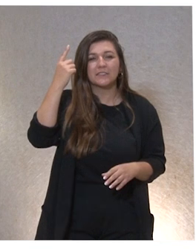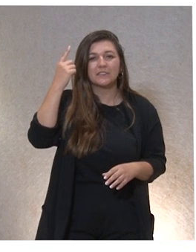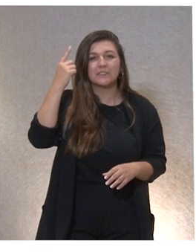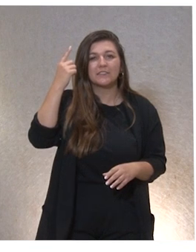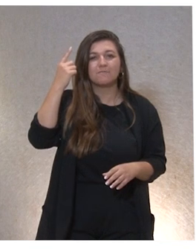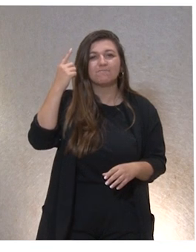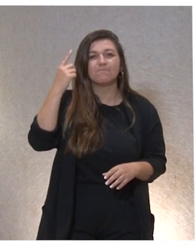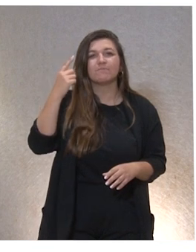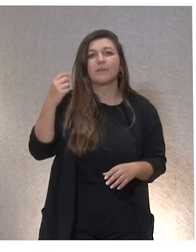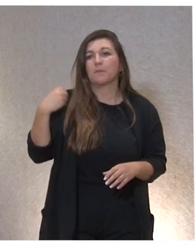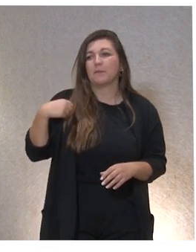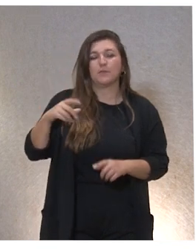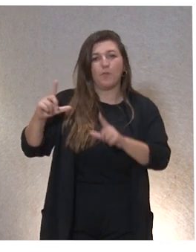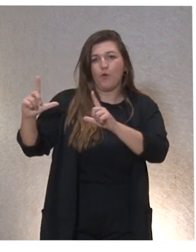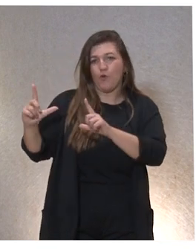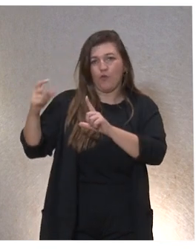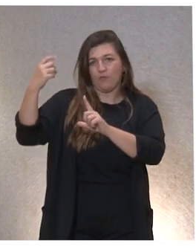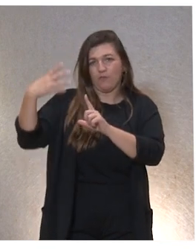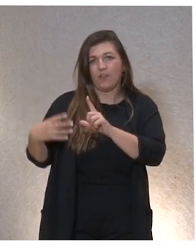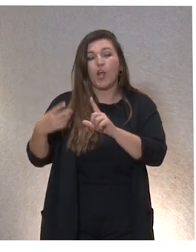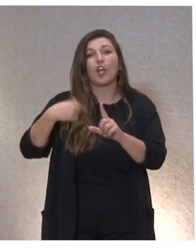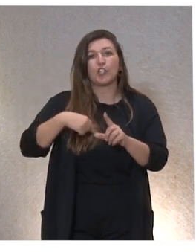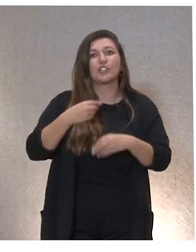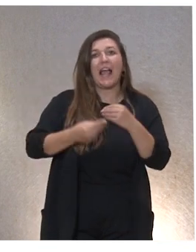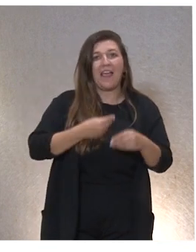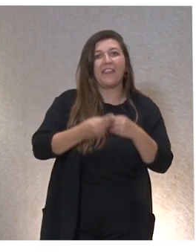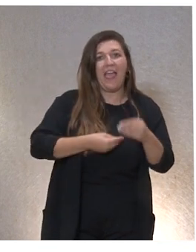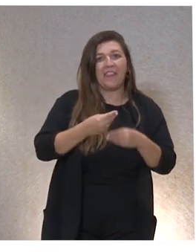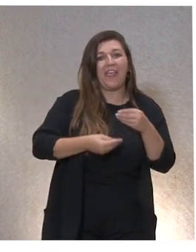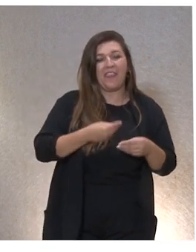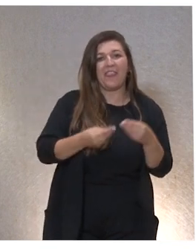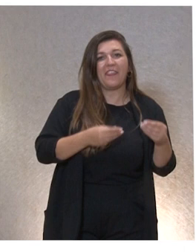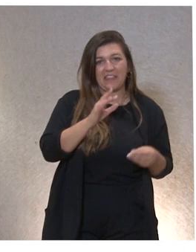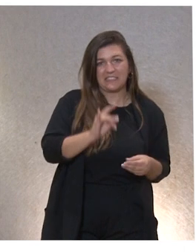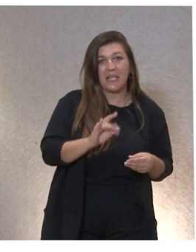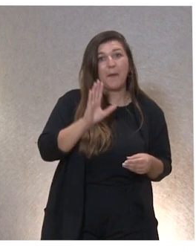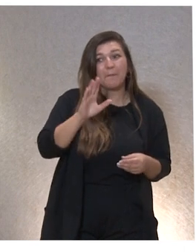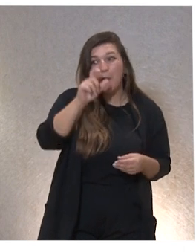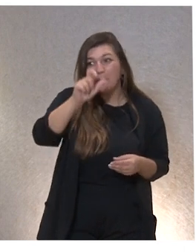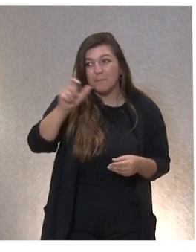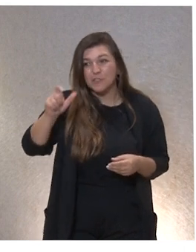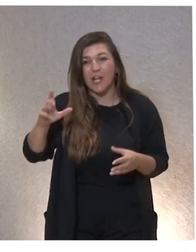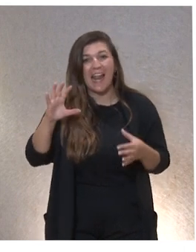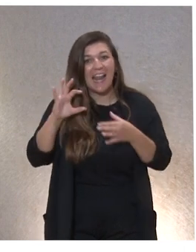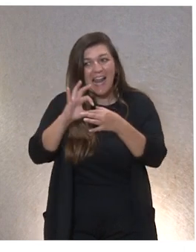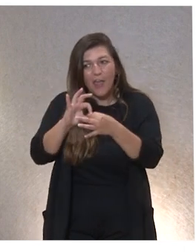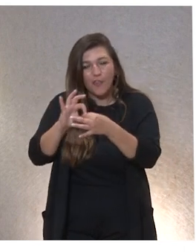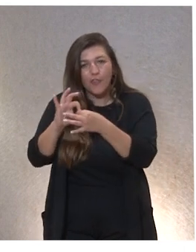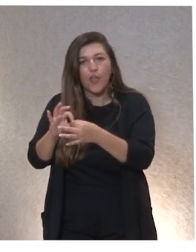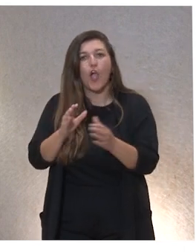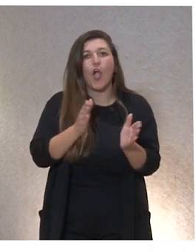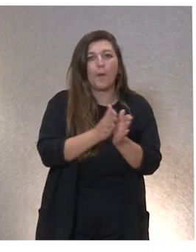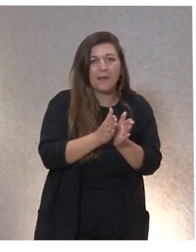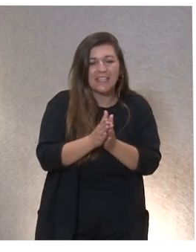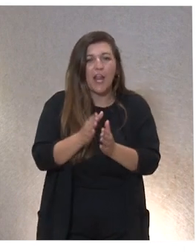estas que ponemos aquí ¿no? o sea podemos hacer muchas cosas pero si realmente no nos relacionamos con las personas compañeros familias